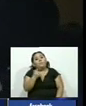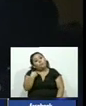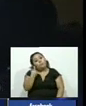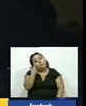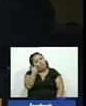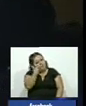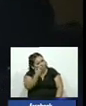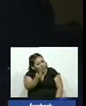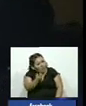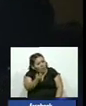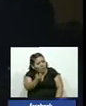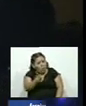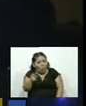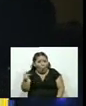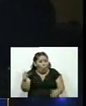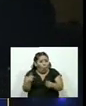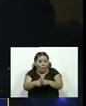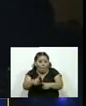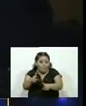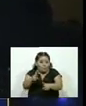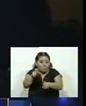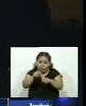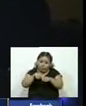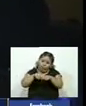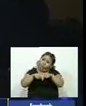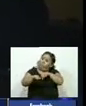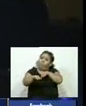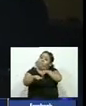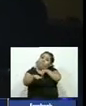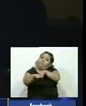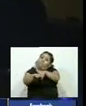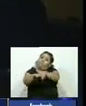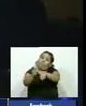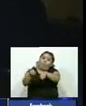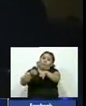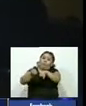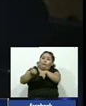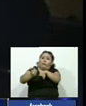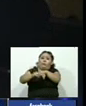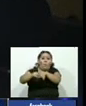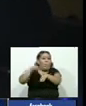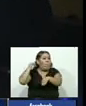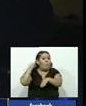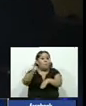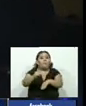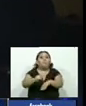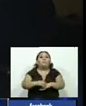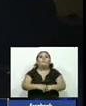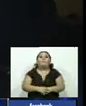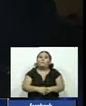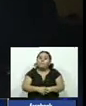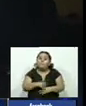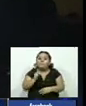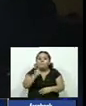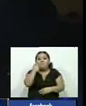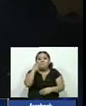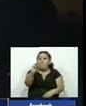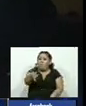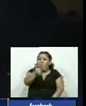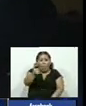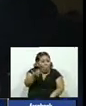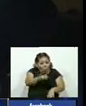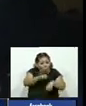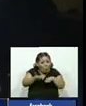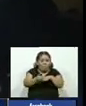vimos que venía como que era una bala venía completamente a éxito de velocidad y venía a vuelo todos